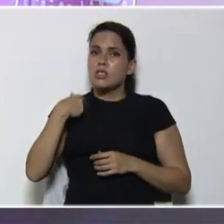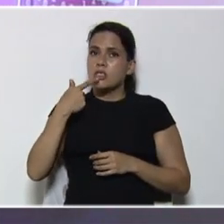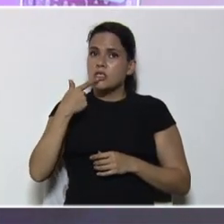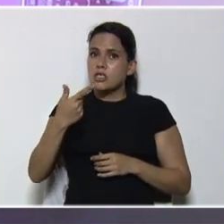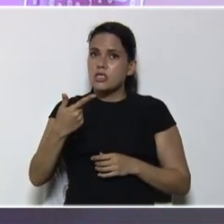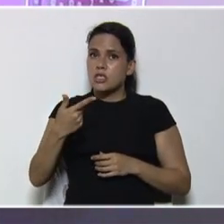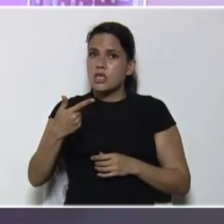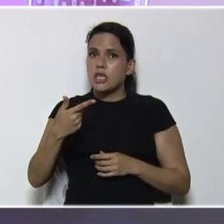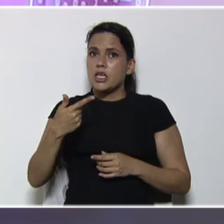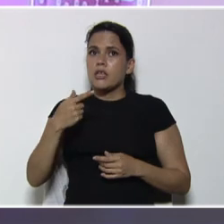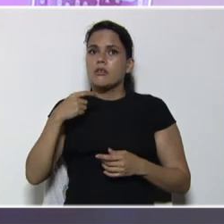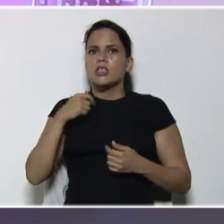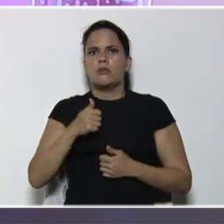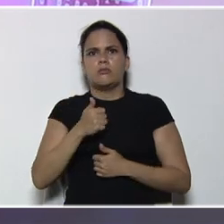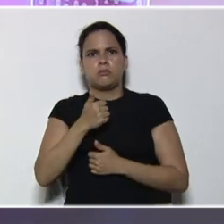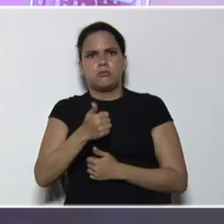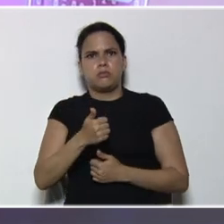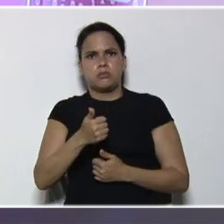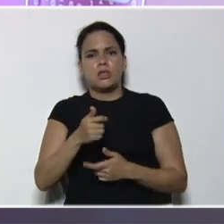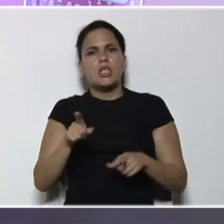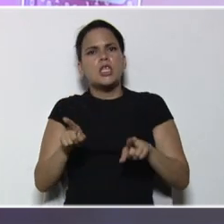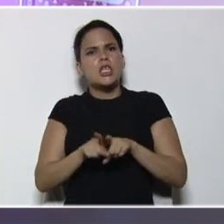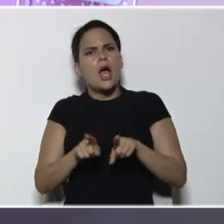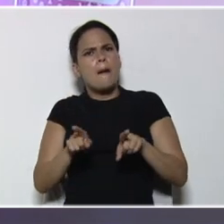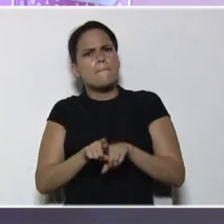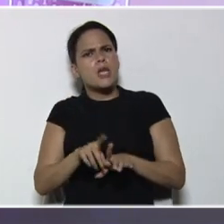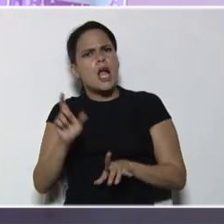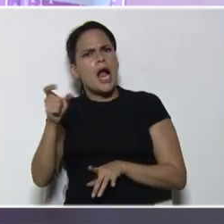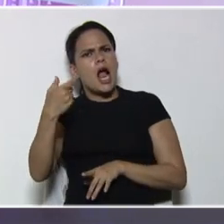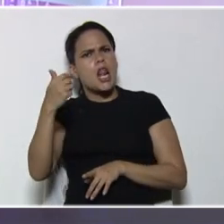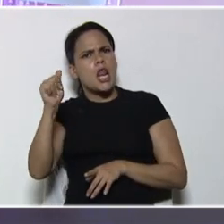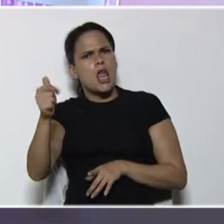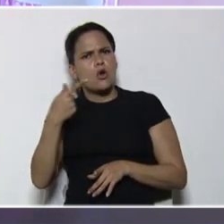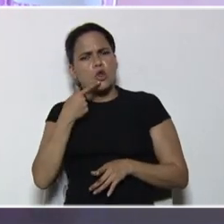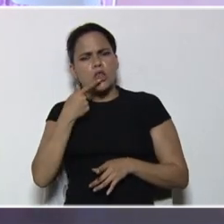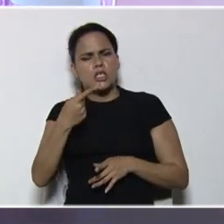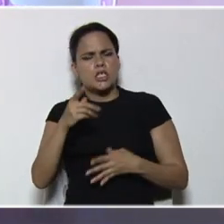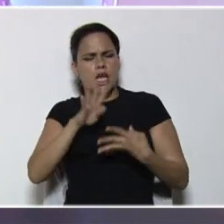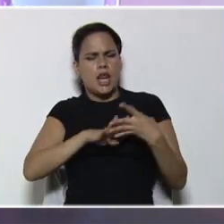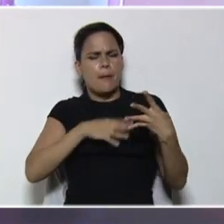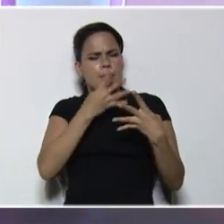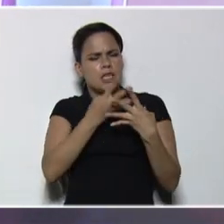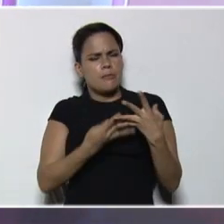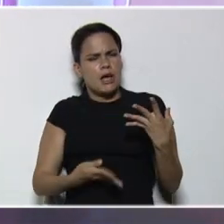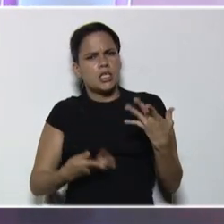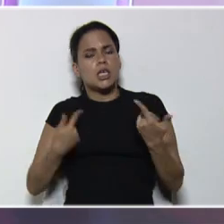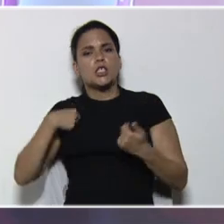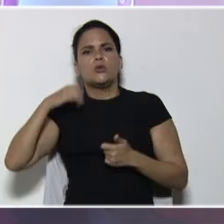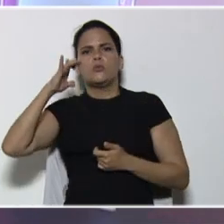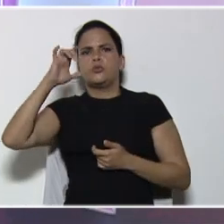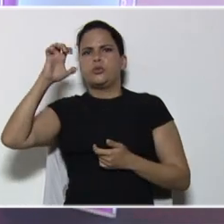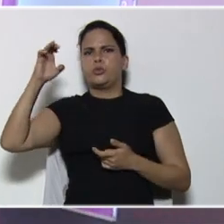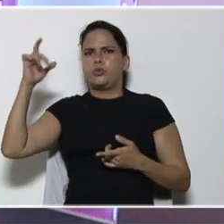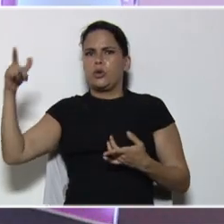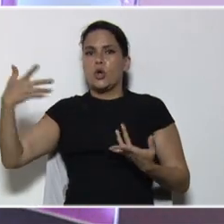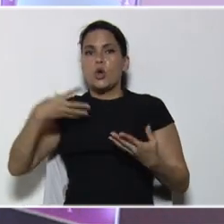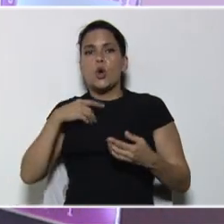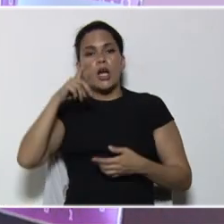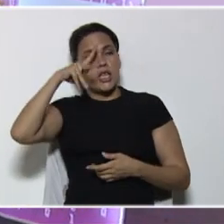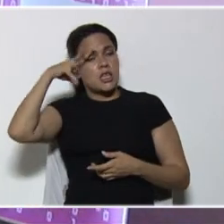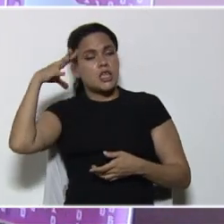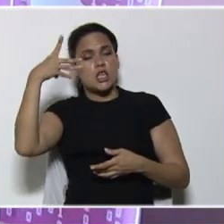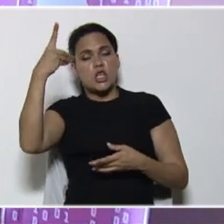y debe ser laica, también Galileo Galilei nos planteaba que las matemáticas son el alfabeto con el cual Dios